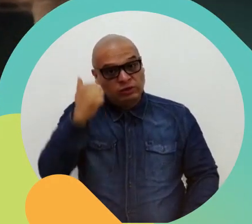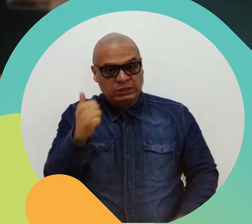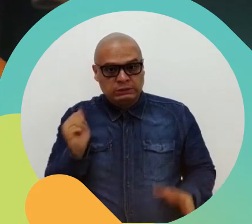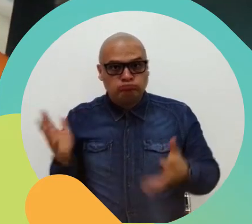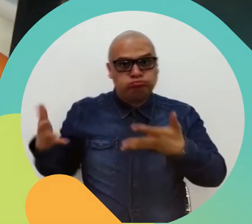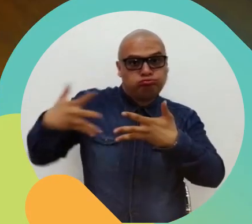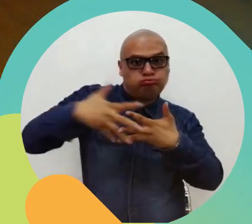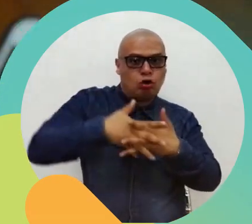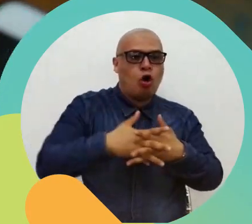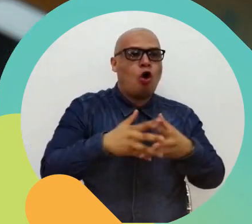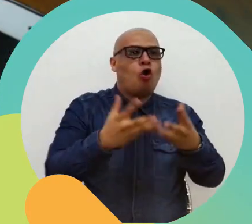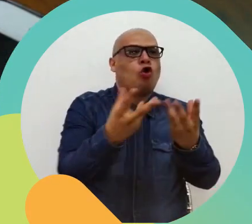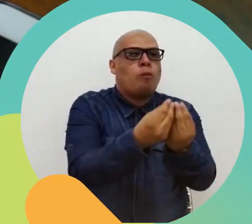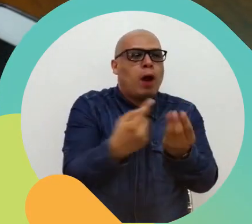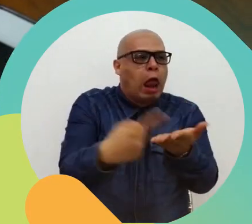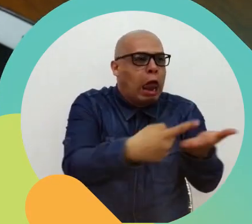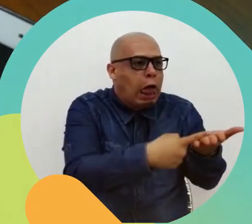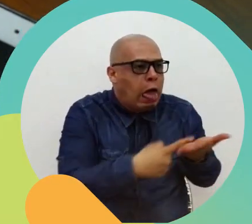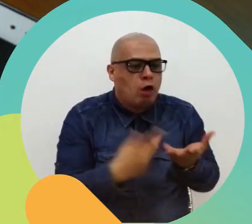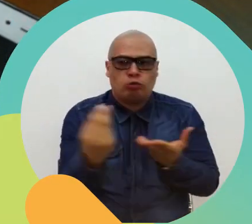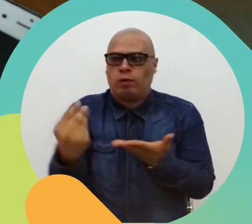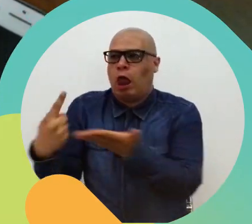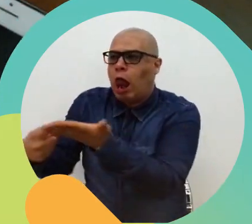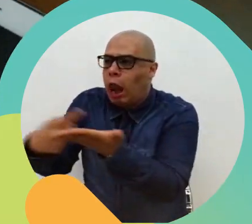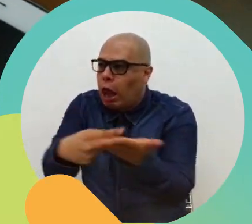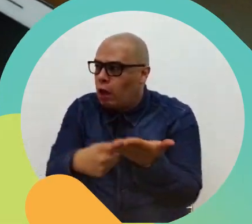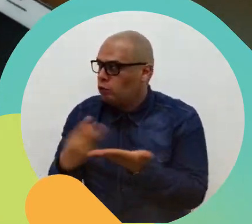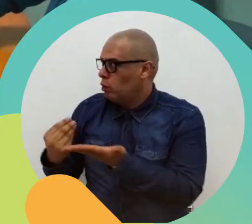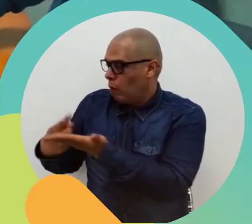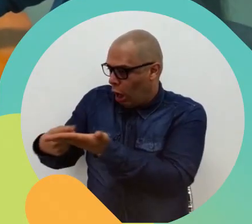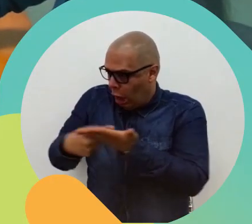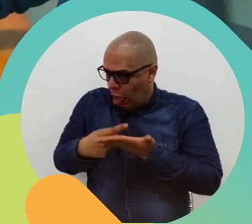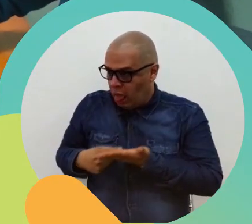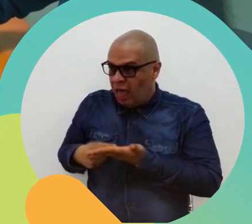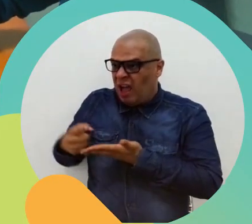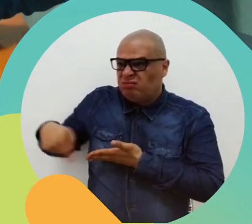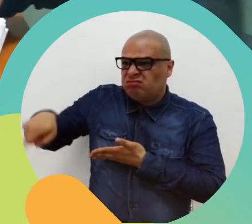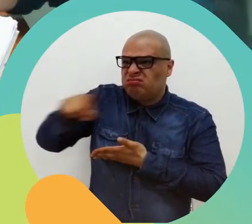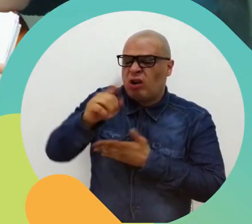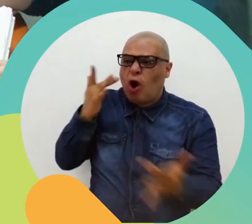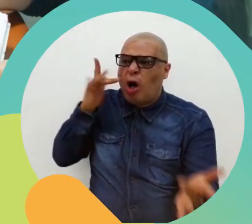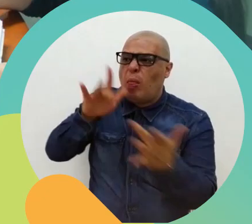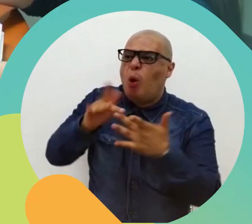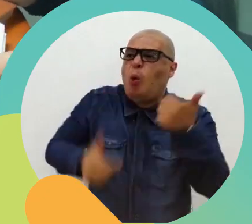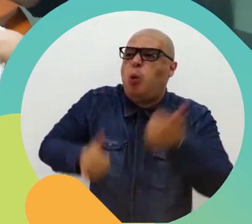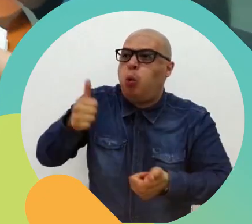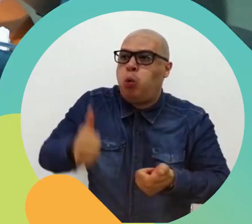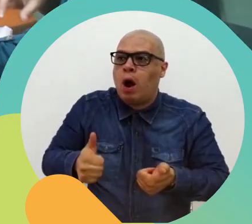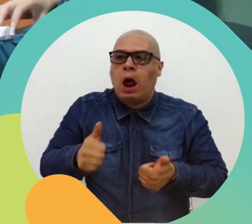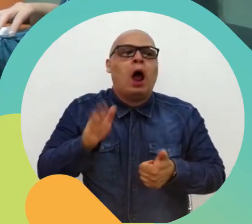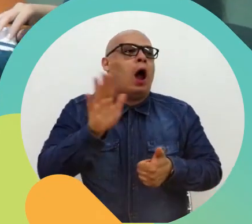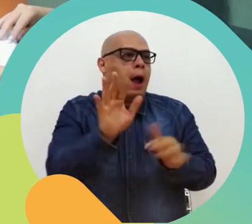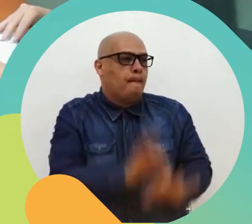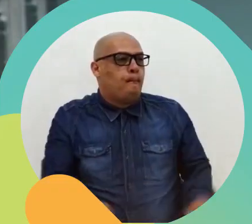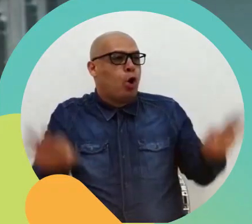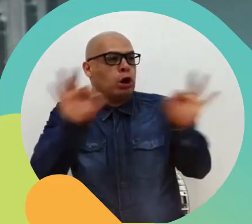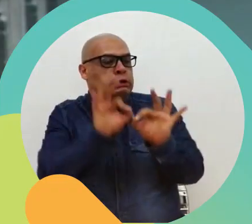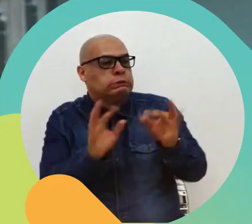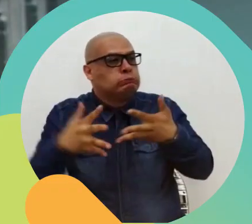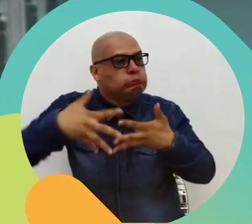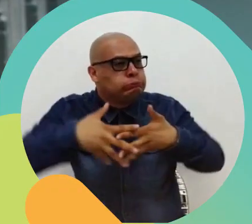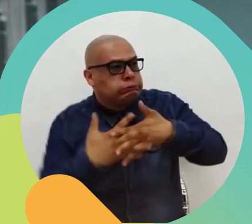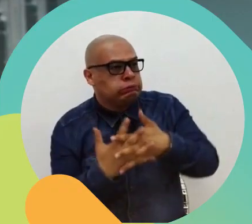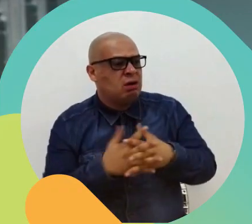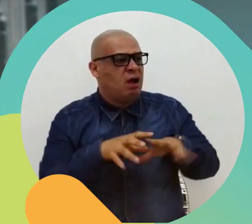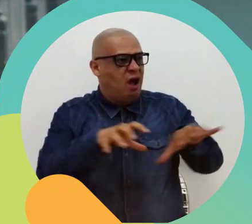para elaborar acciones que permitan hacer seguimiento a las metas priorizadas en cada una de las gestiones.